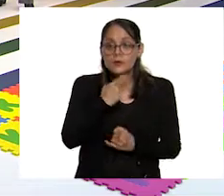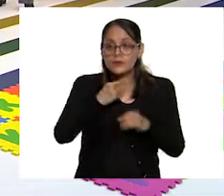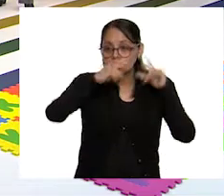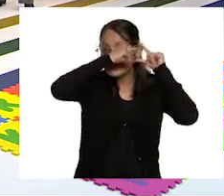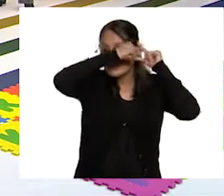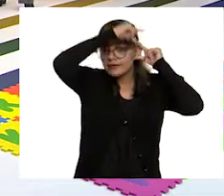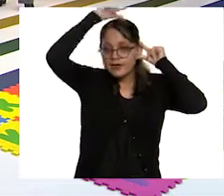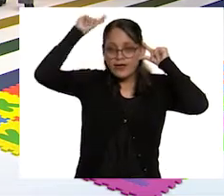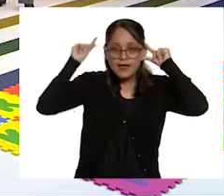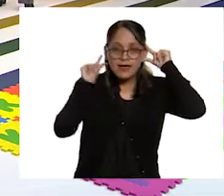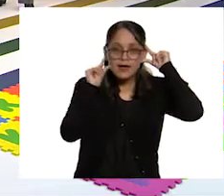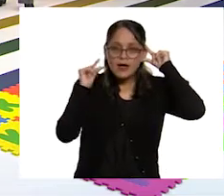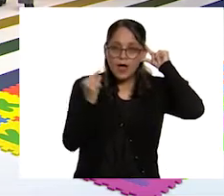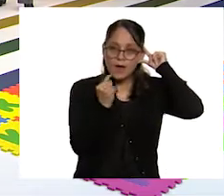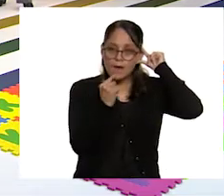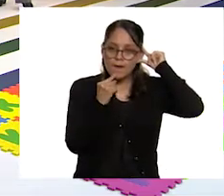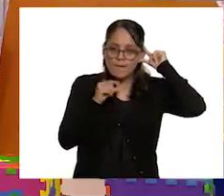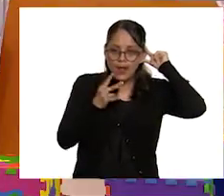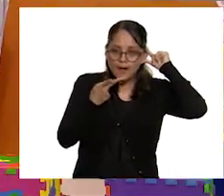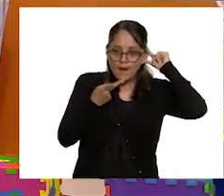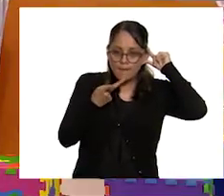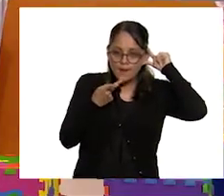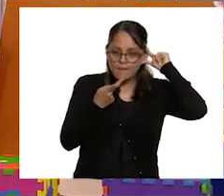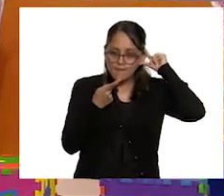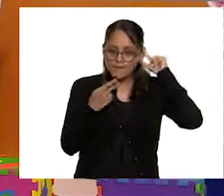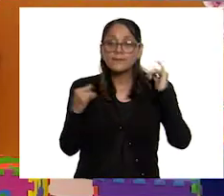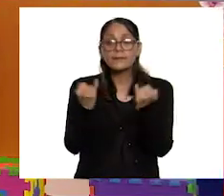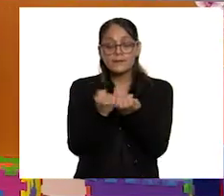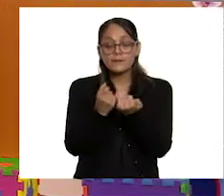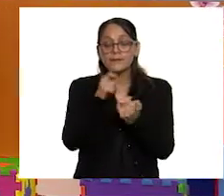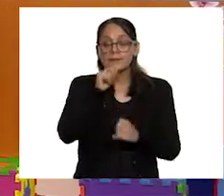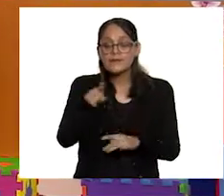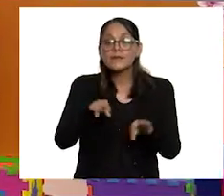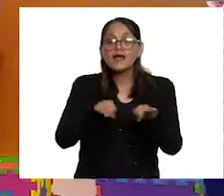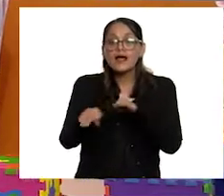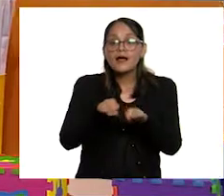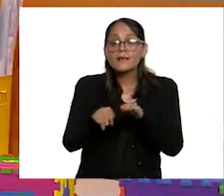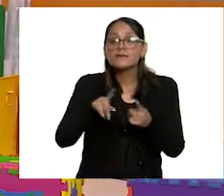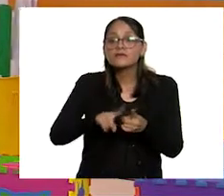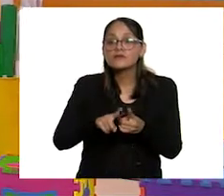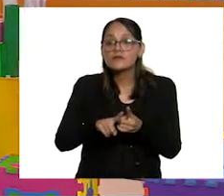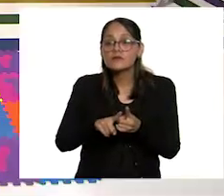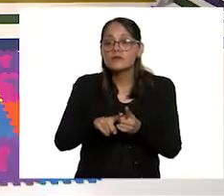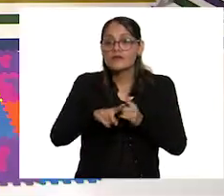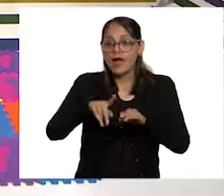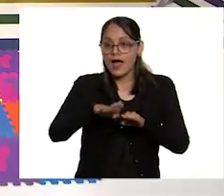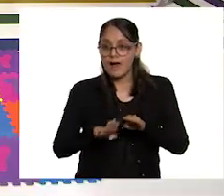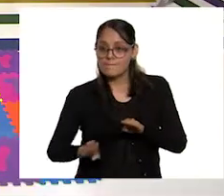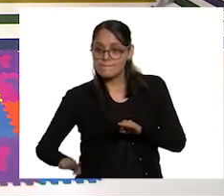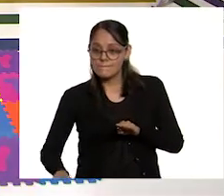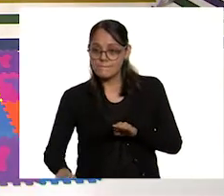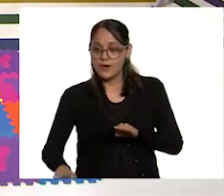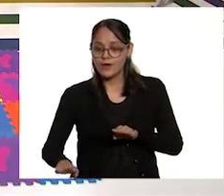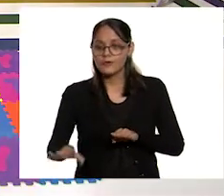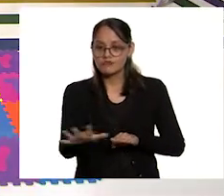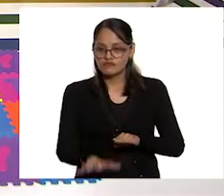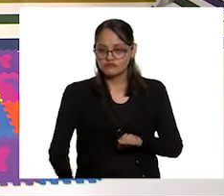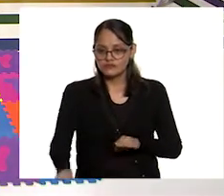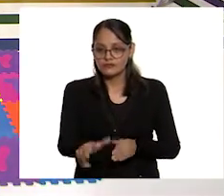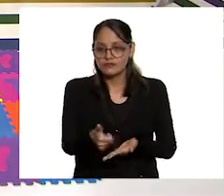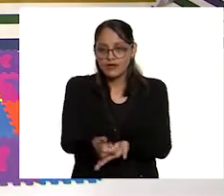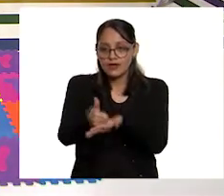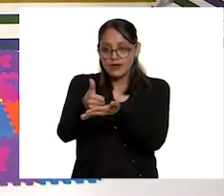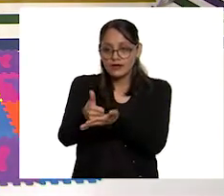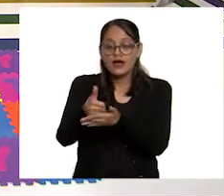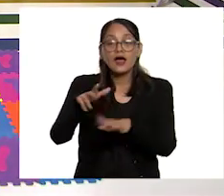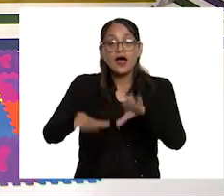para comunicarse y en ocasiones trabajan al ras del piso y en otras